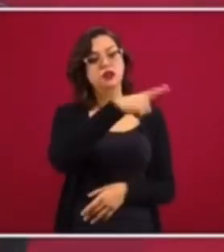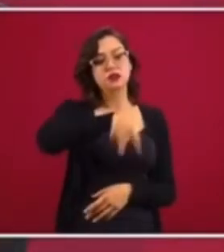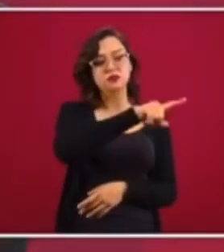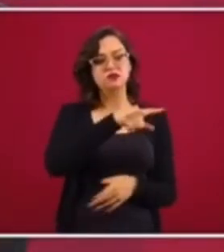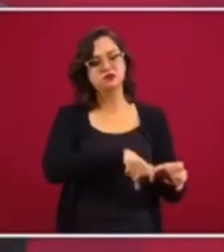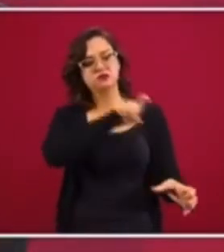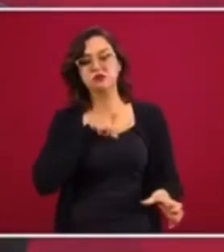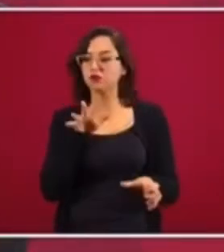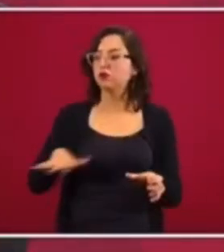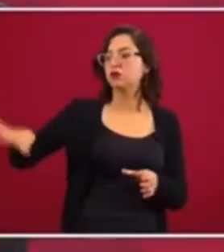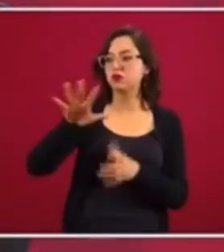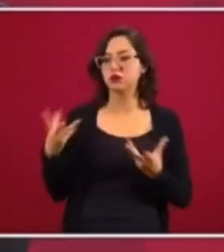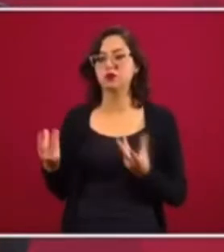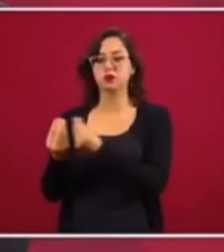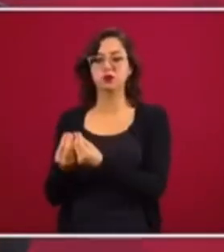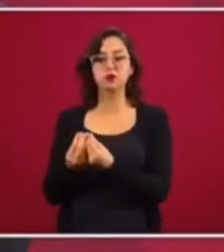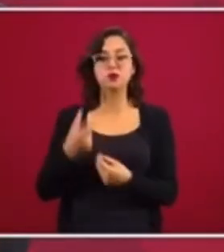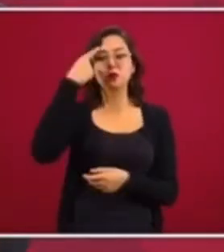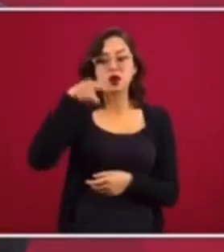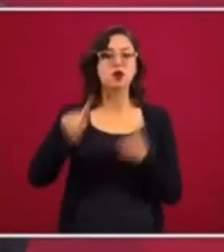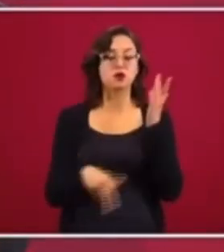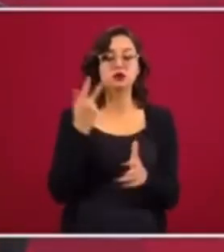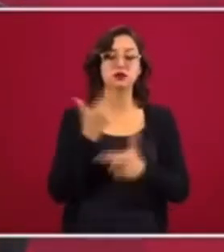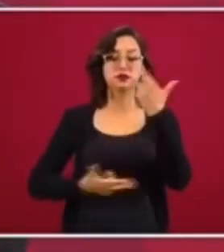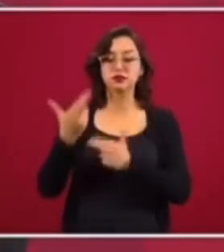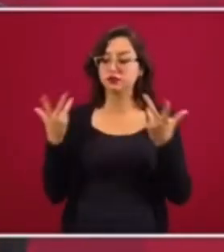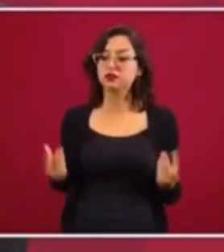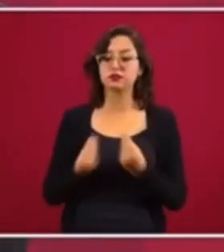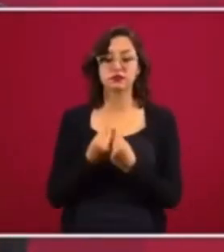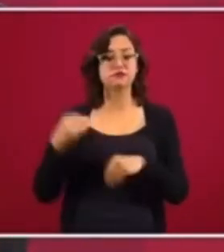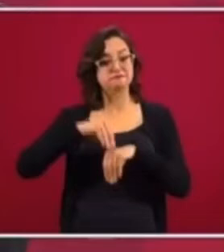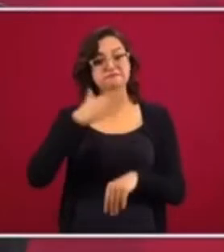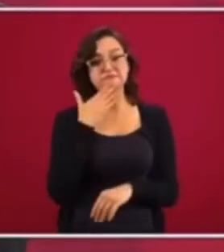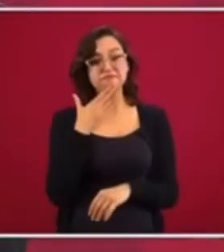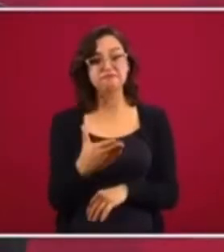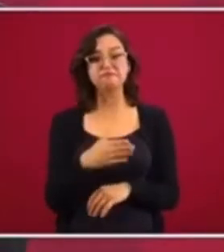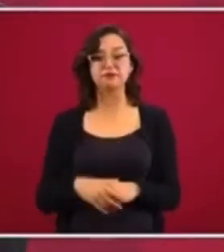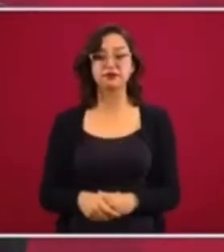a la vida pública y ser gente de bien,